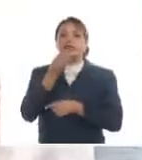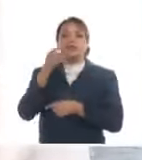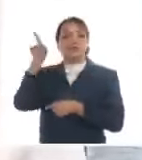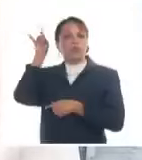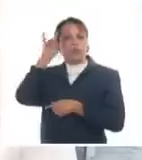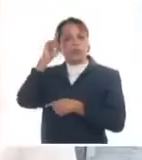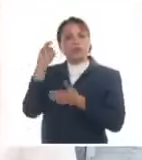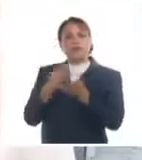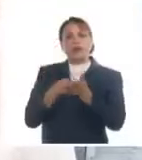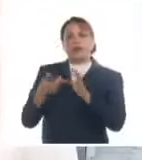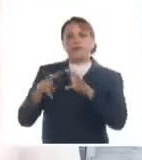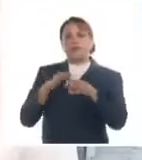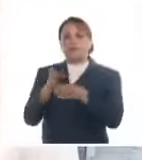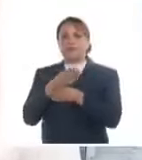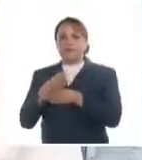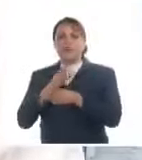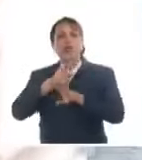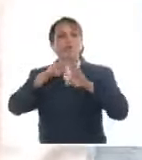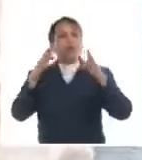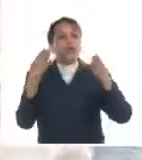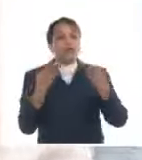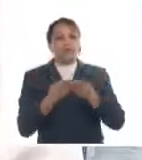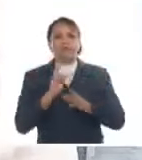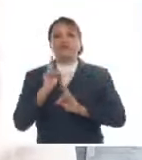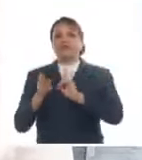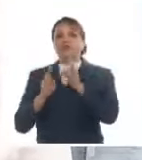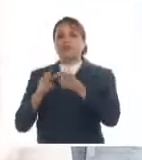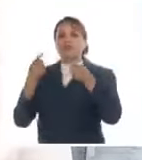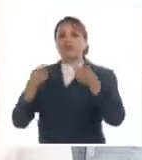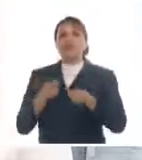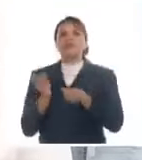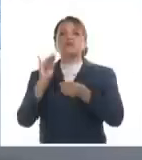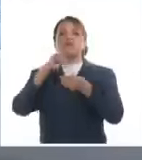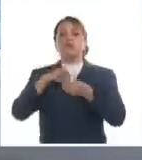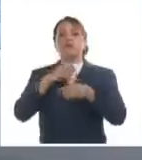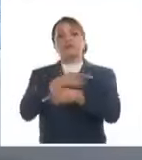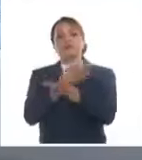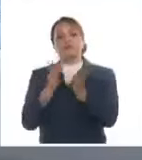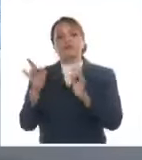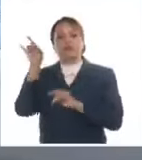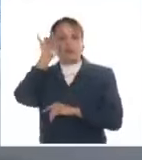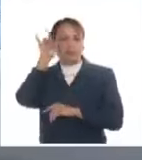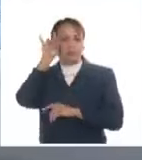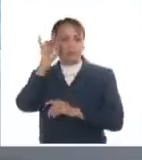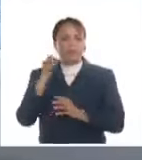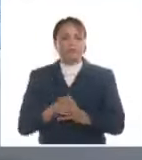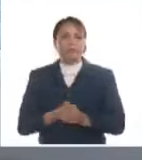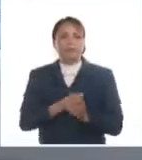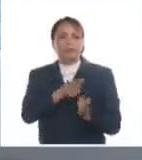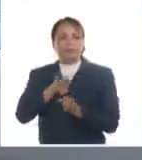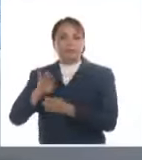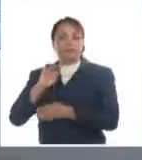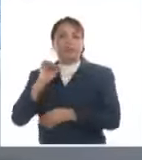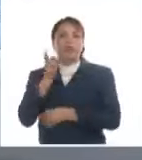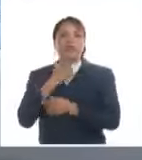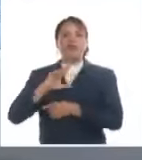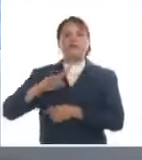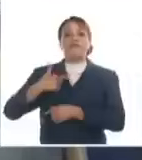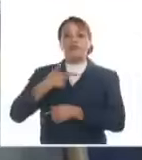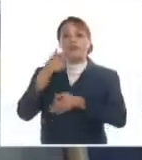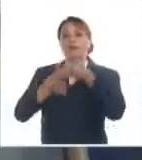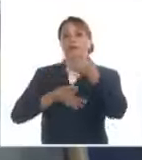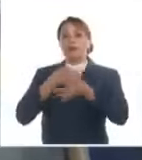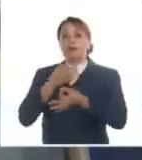manera, pero todo eso está indicado a incorporarlo a la distribución de leche. Díaz Velázquez dijo que aun cuando no es lo